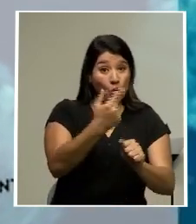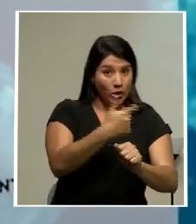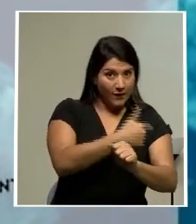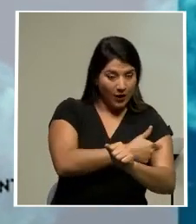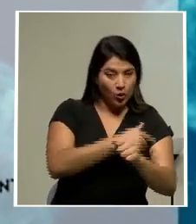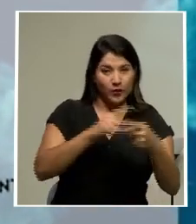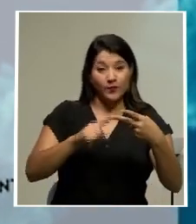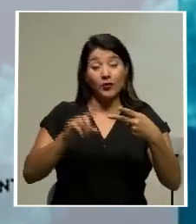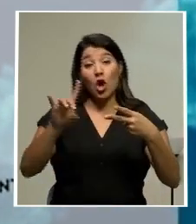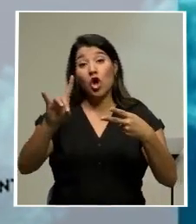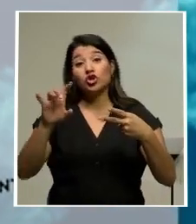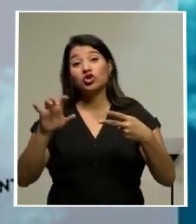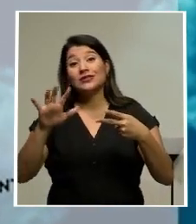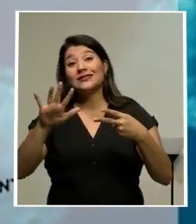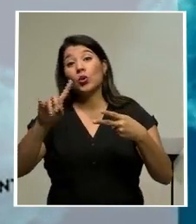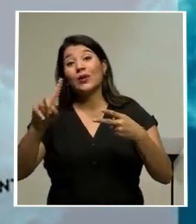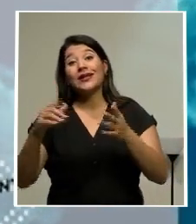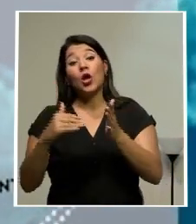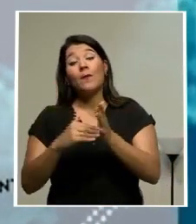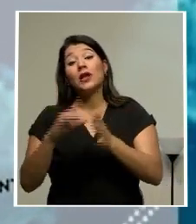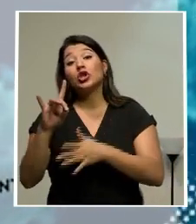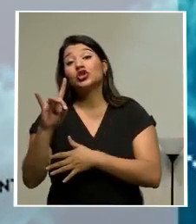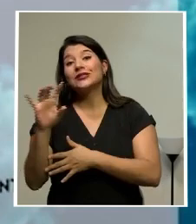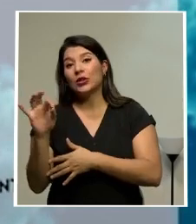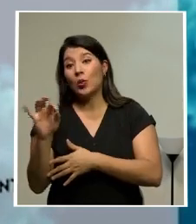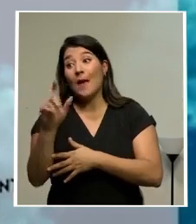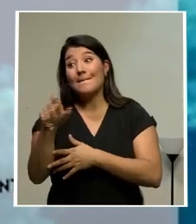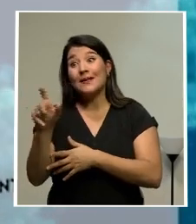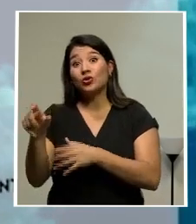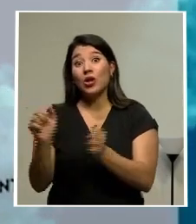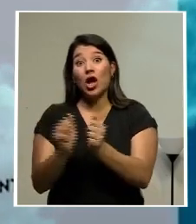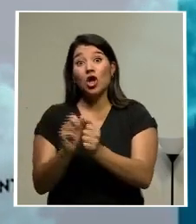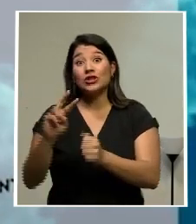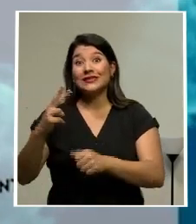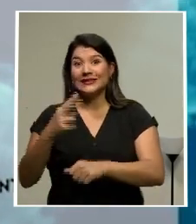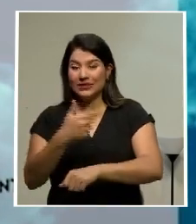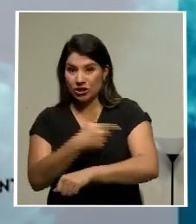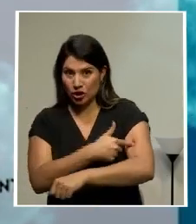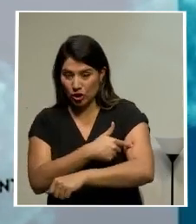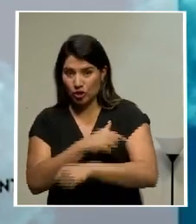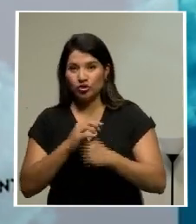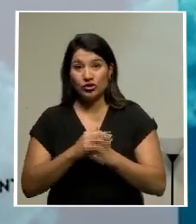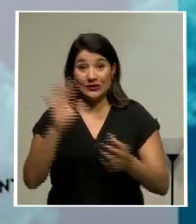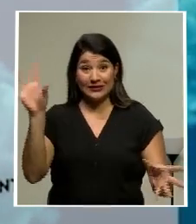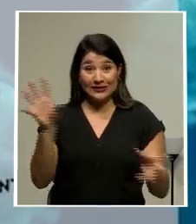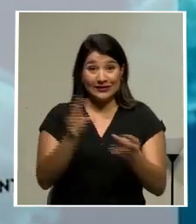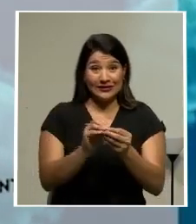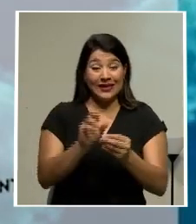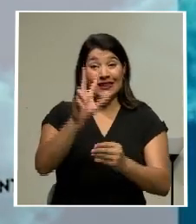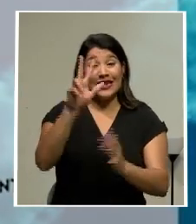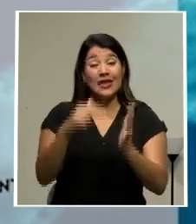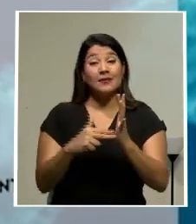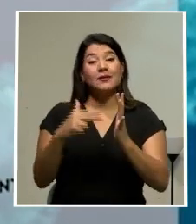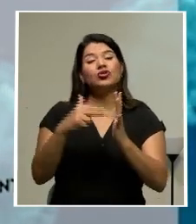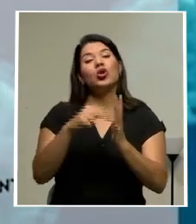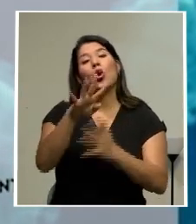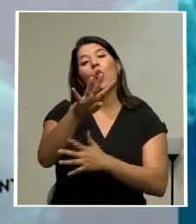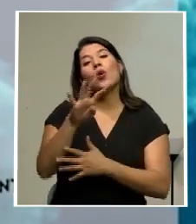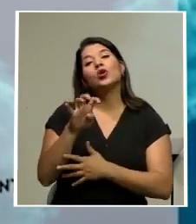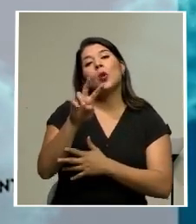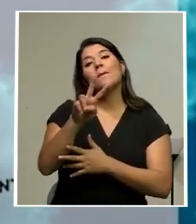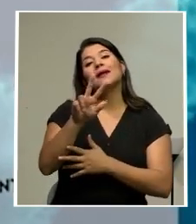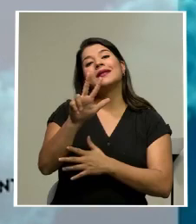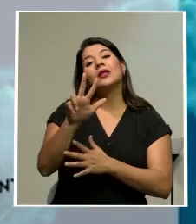851 mil 89 corresponden a segundas, para un total de 3 millones 424